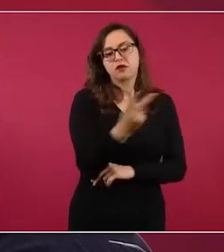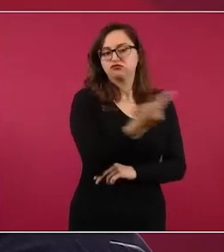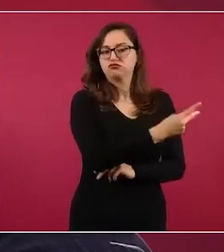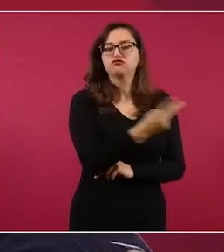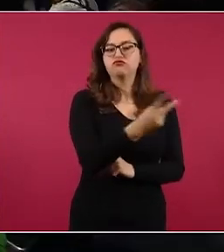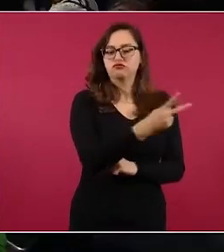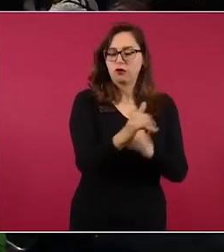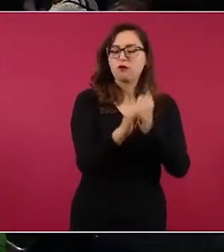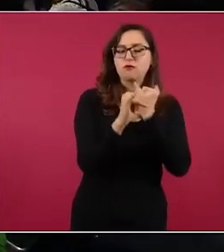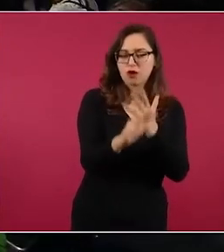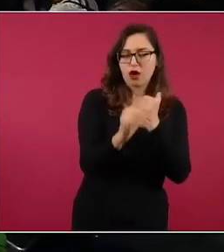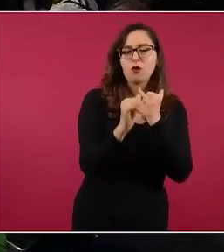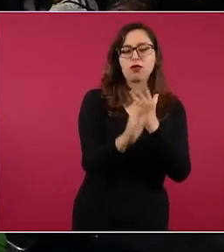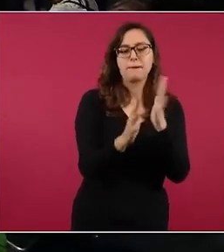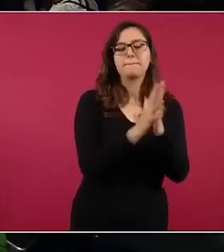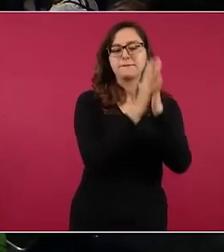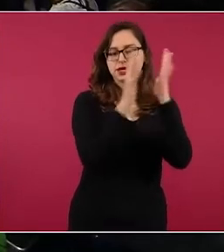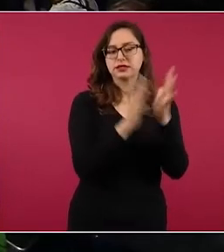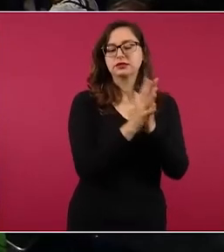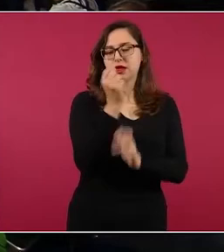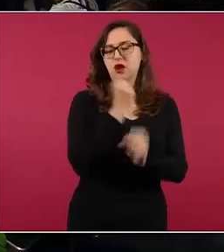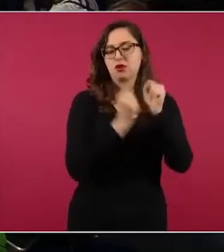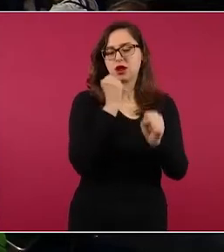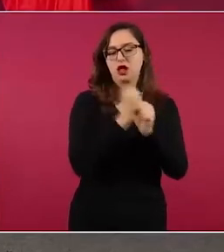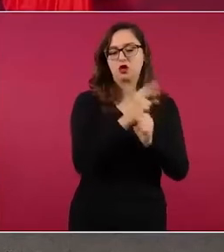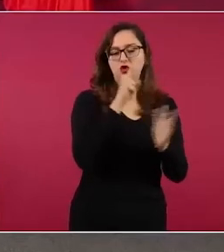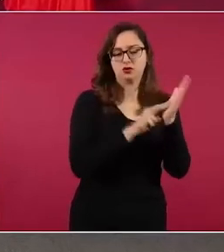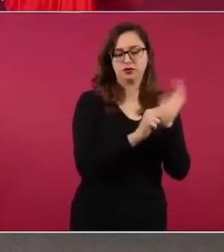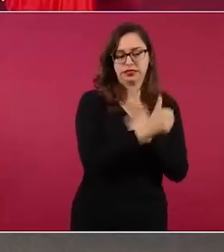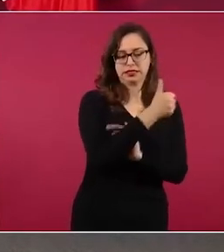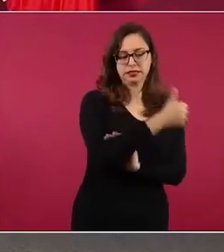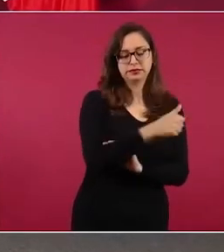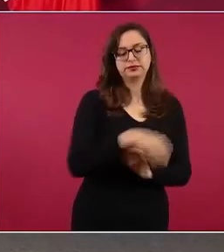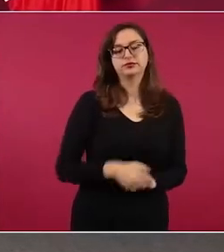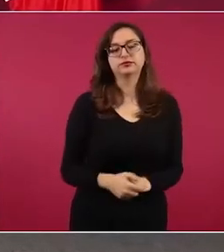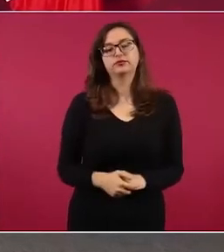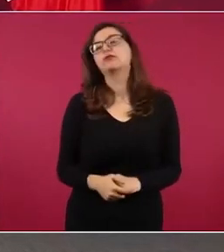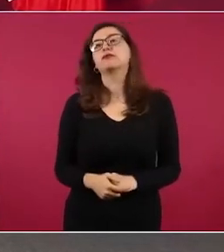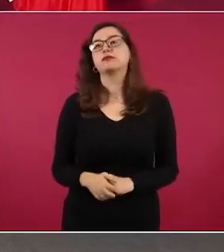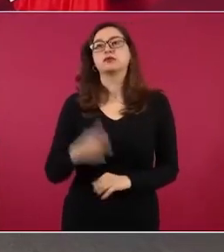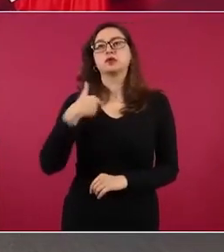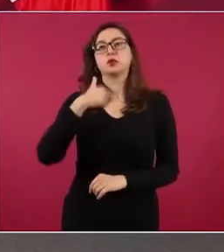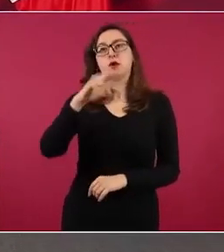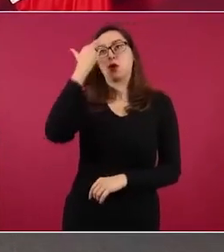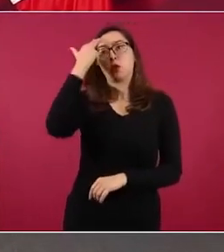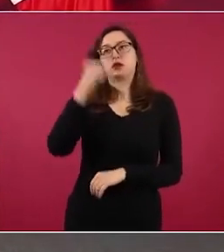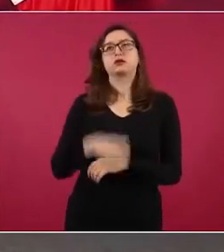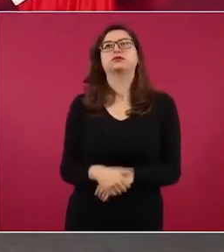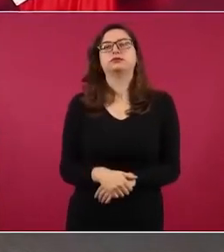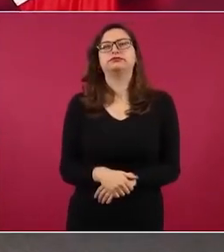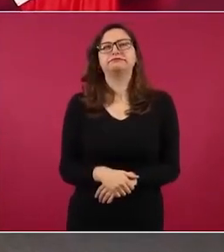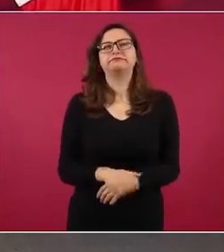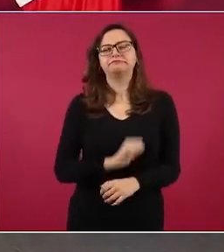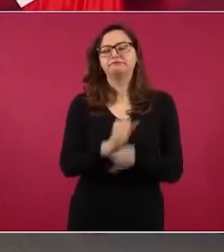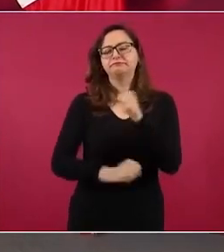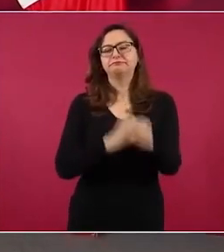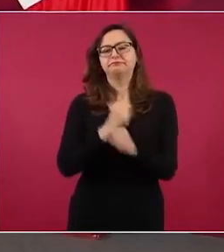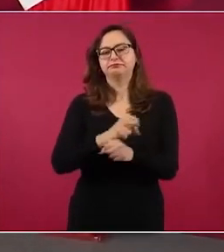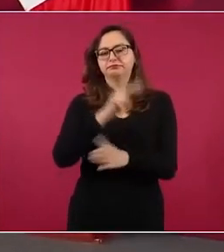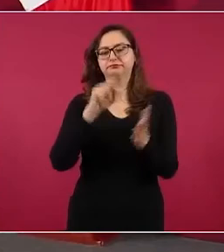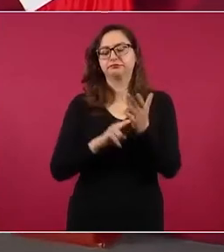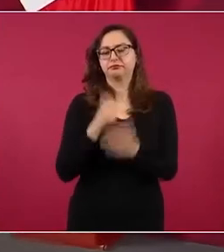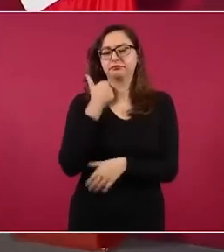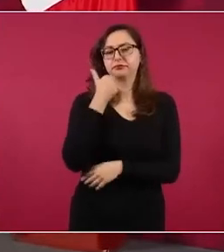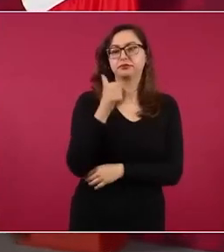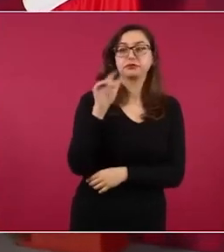fui a un evento, siendo candidato, en el 2006, a Valle de